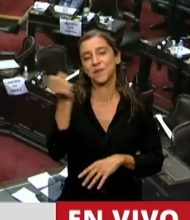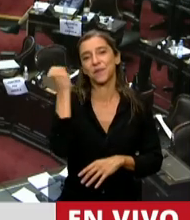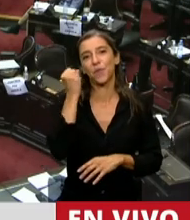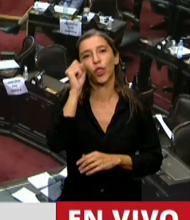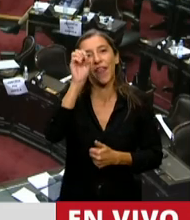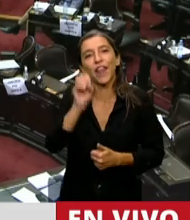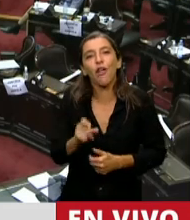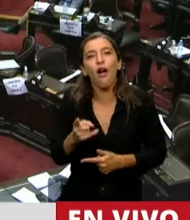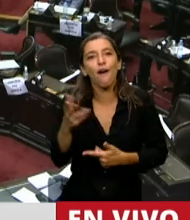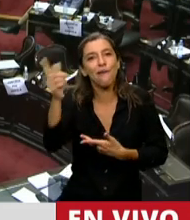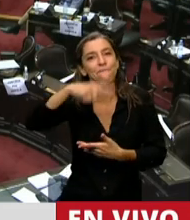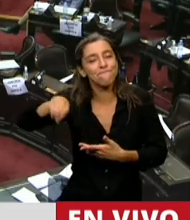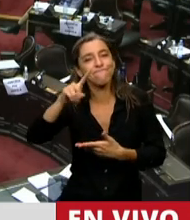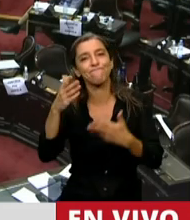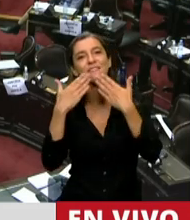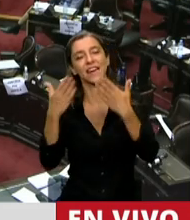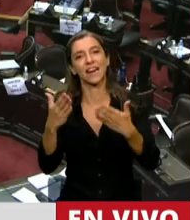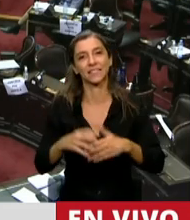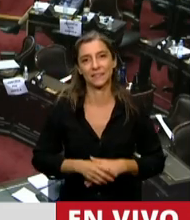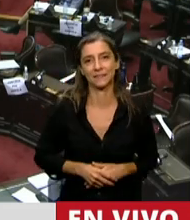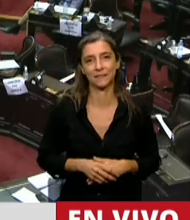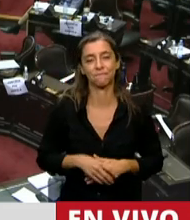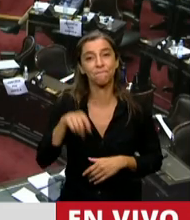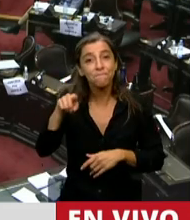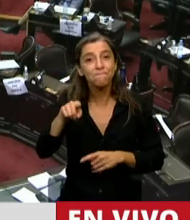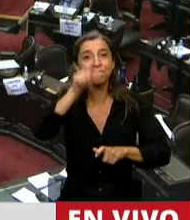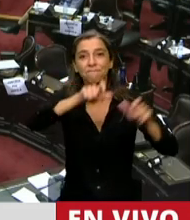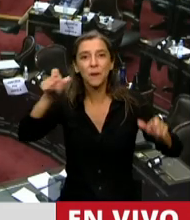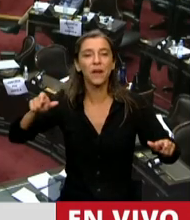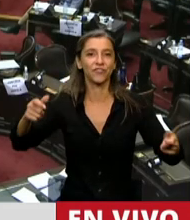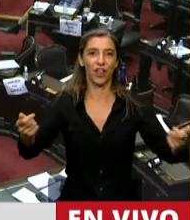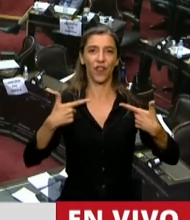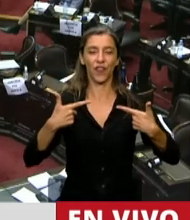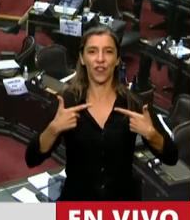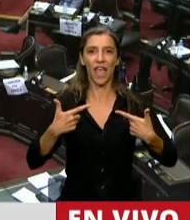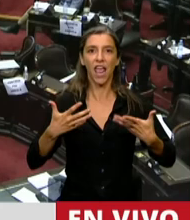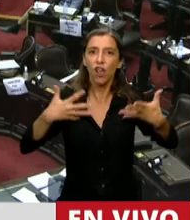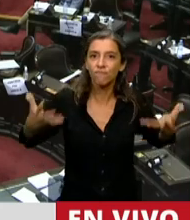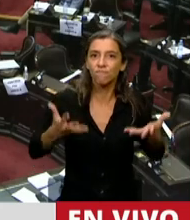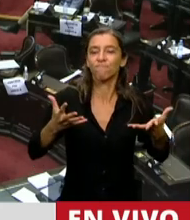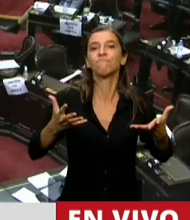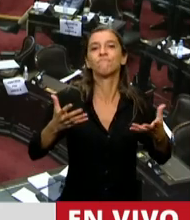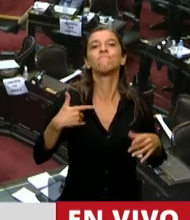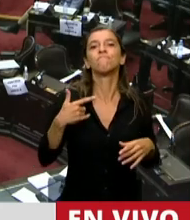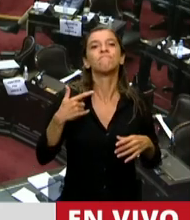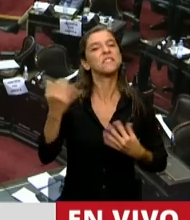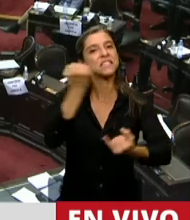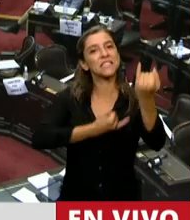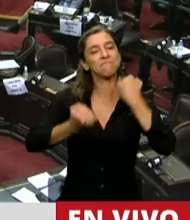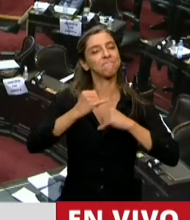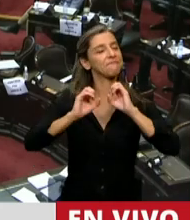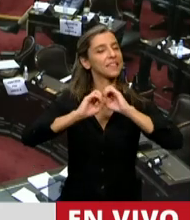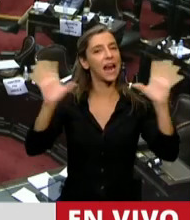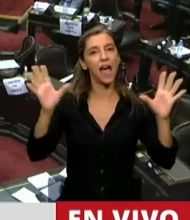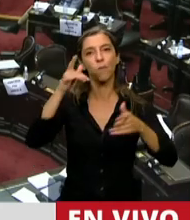son los argentinos que nos dan el estímulo, que nos vuelcan de manera generosa